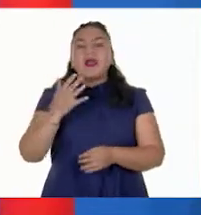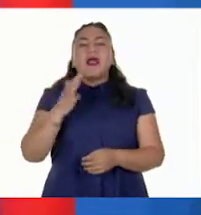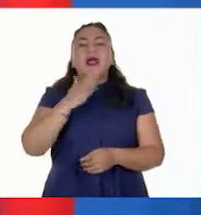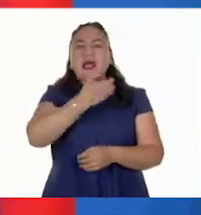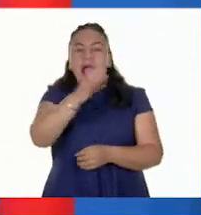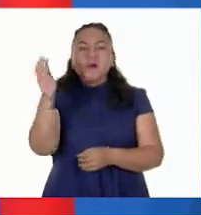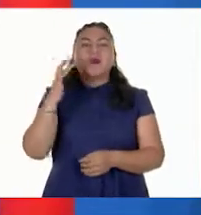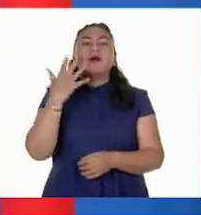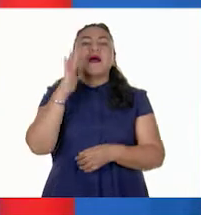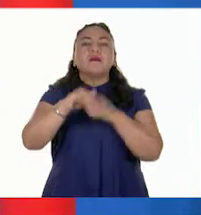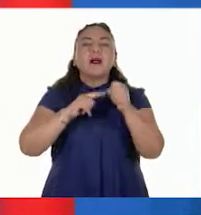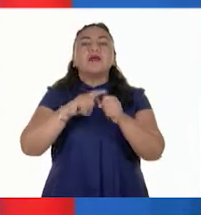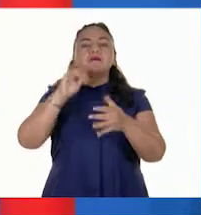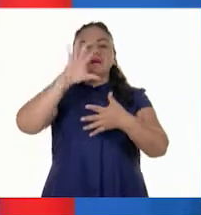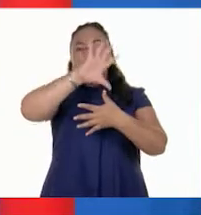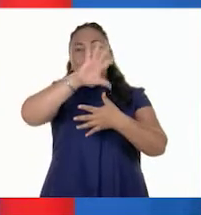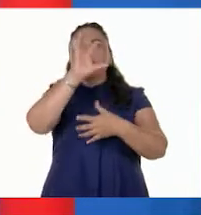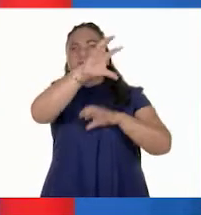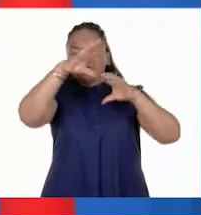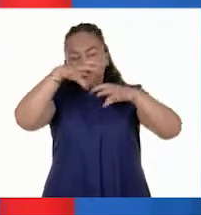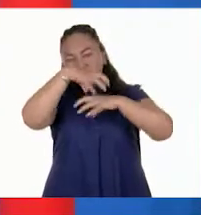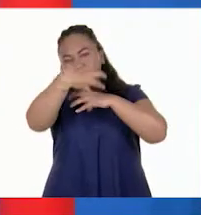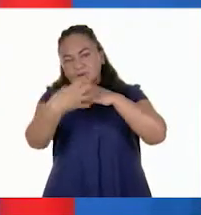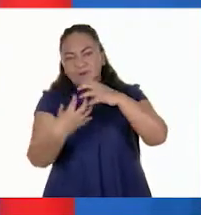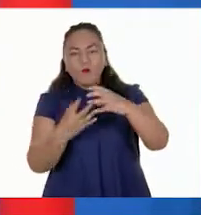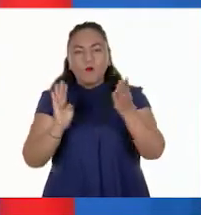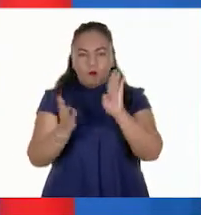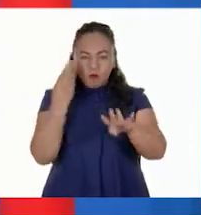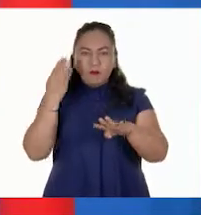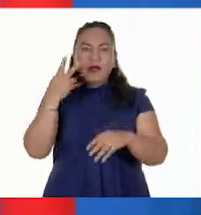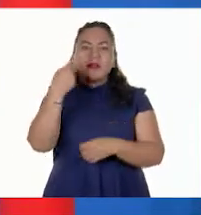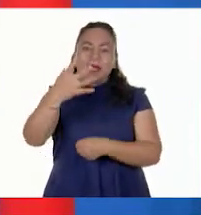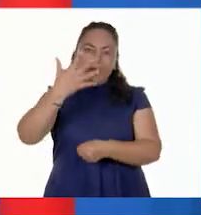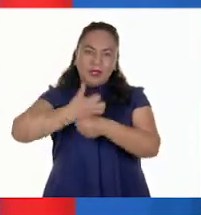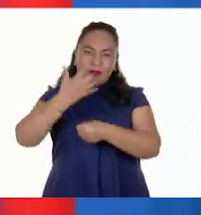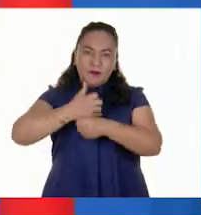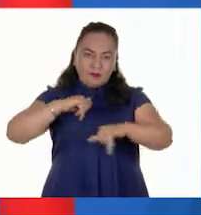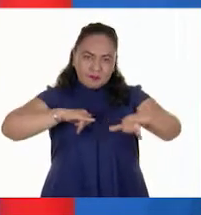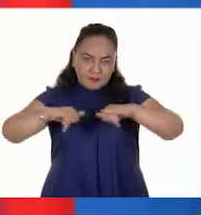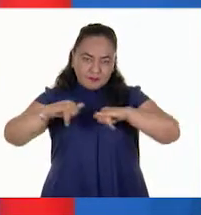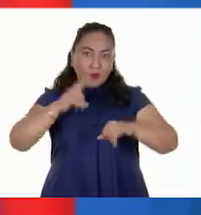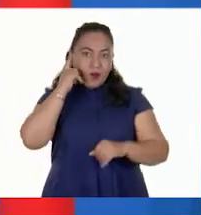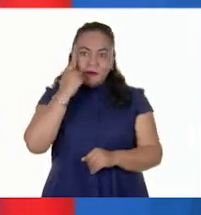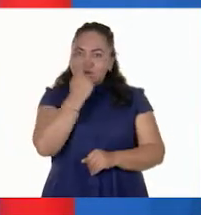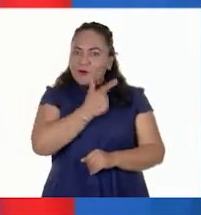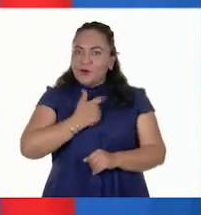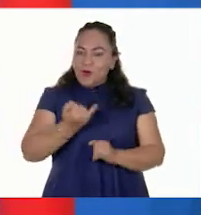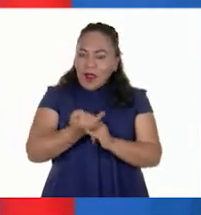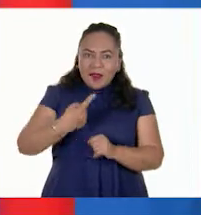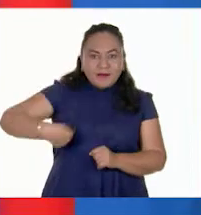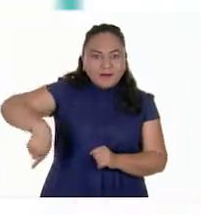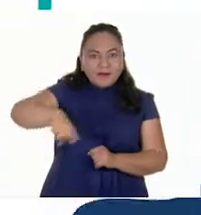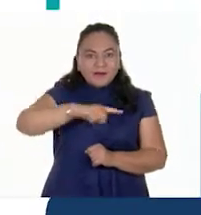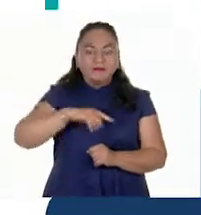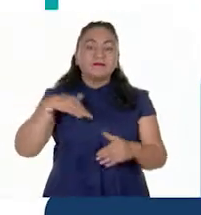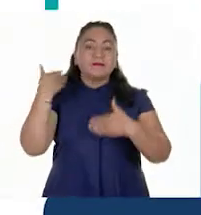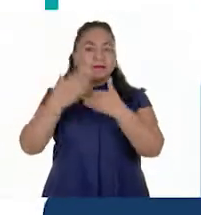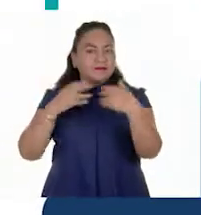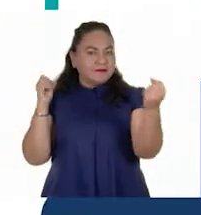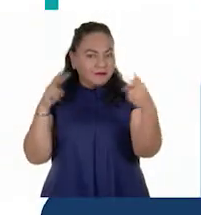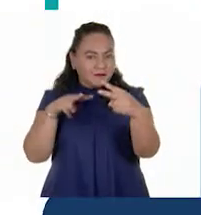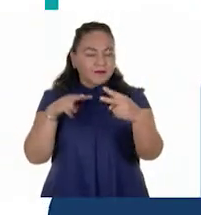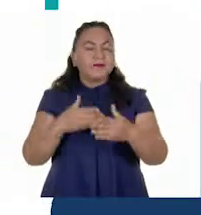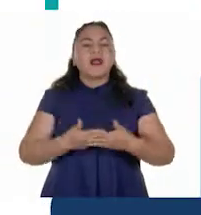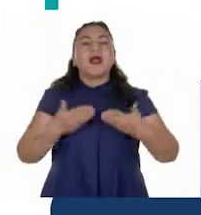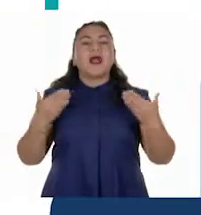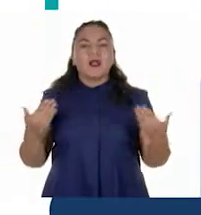continentes, geografía, quinto grado. Espero lo hayan disfrutado tanto como nosotros. Nos vemos hasta la próxima. A